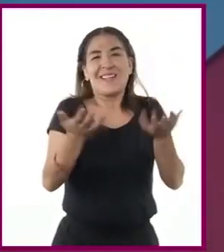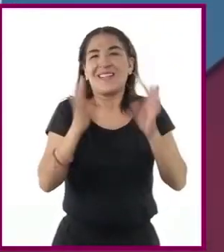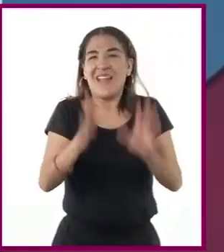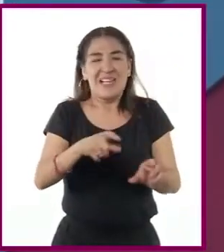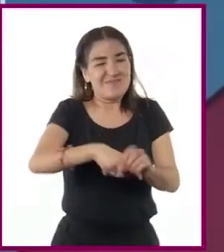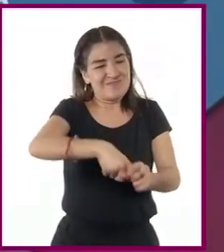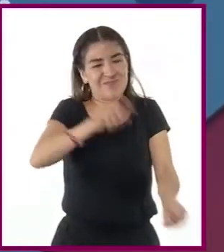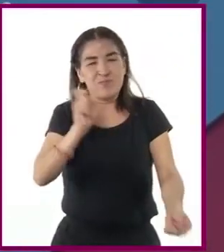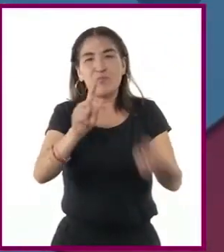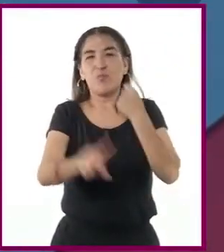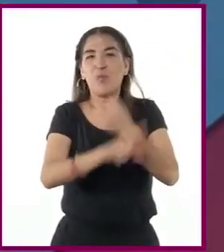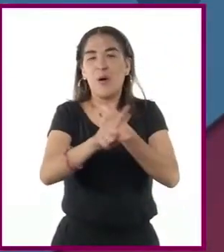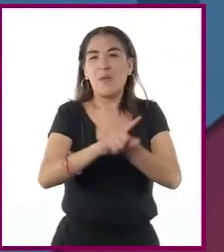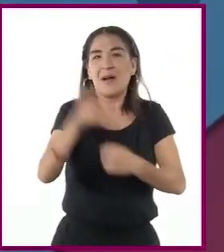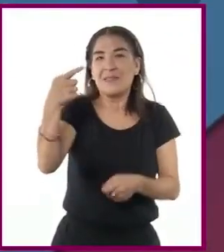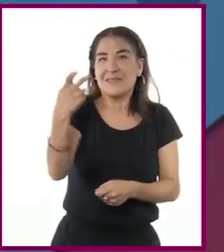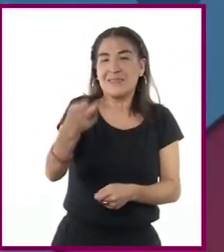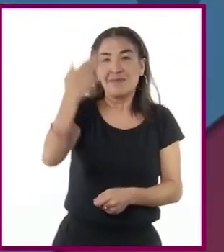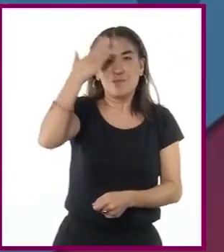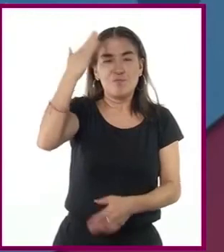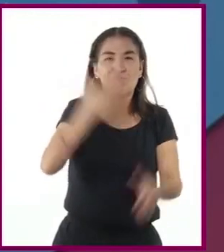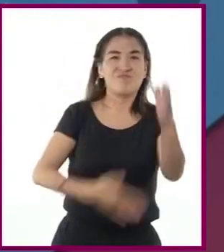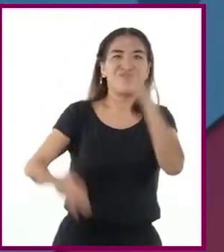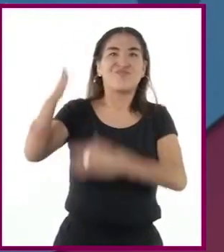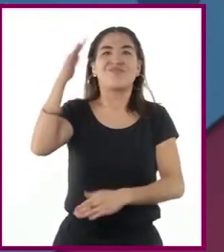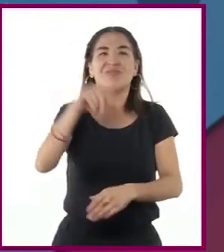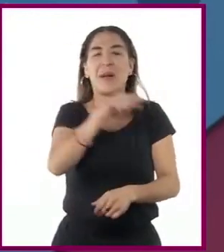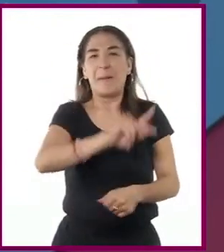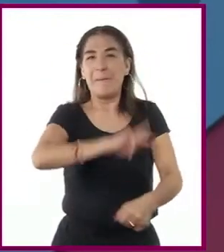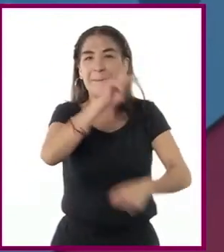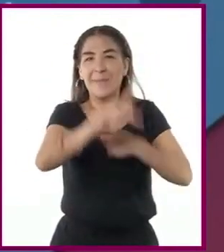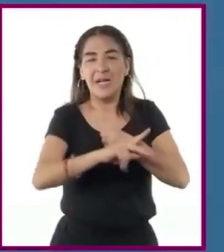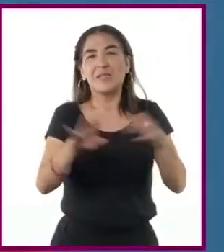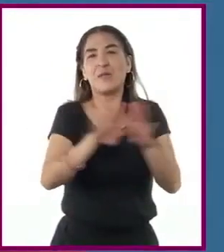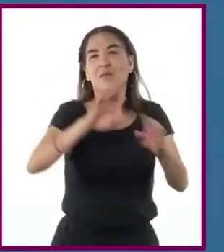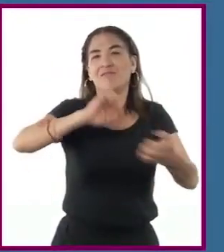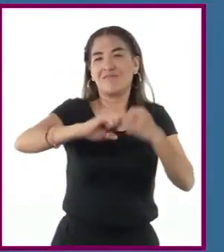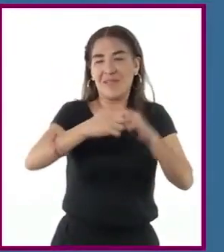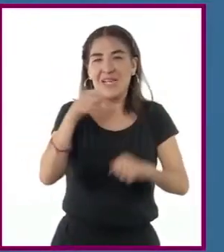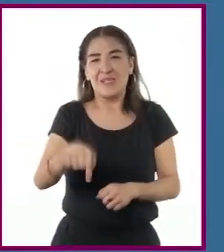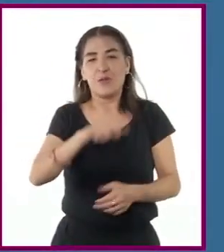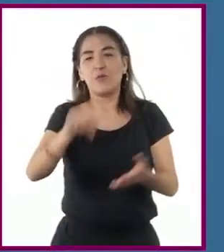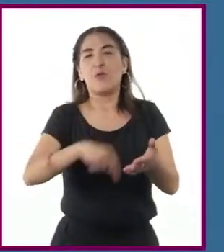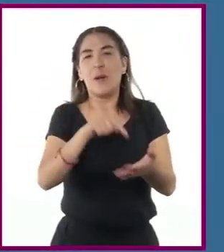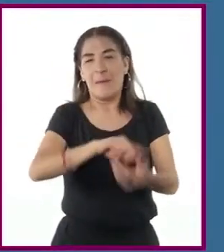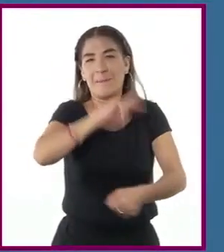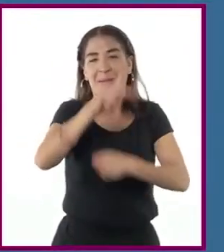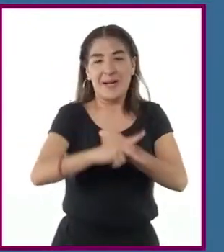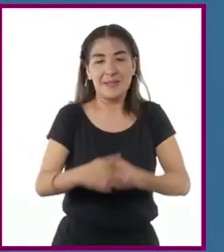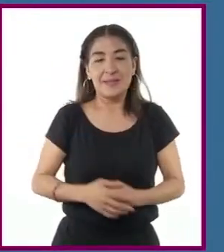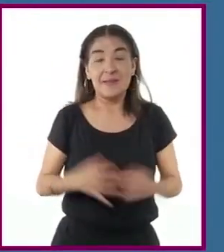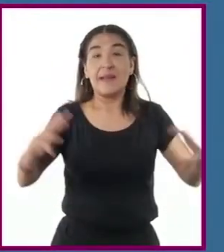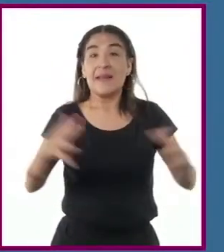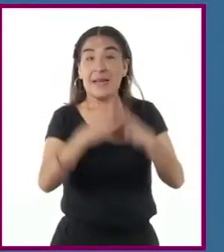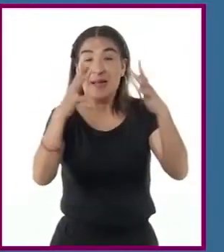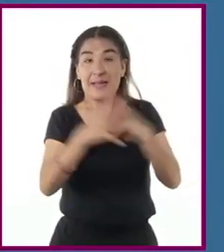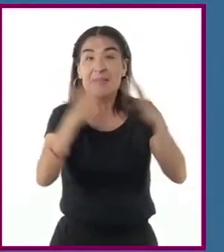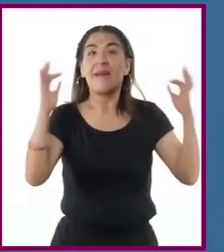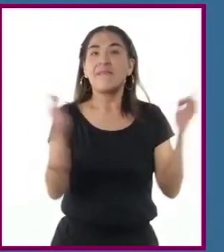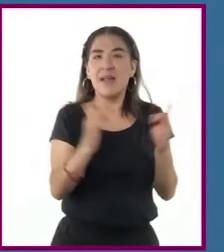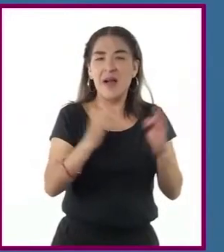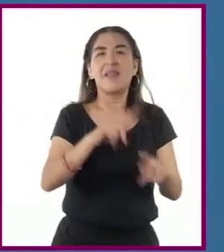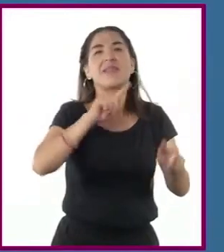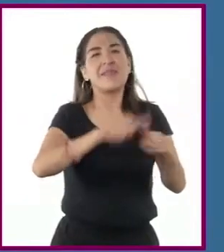conflicto entre las superpotencias, debido a la imposición que llevaban a cabo en sus naciones. La Guerra Fría se dio de diferentes maneras